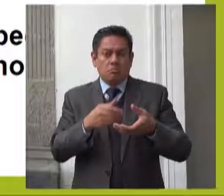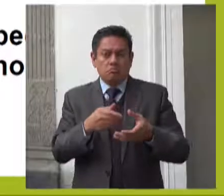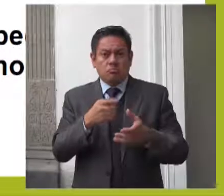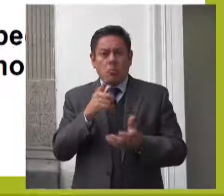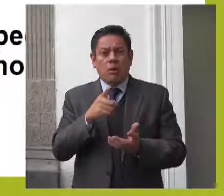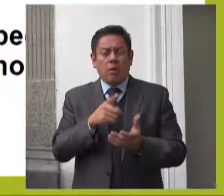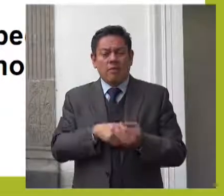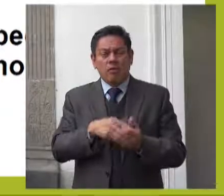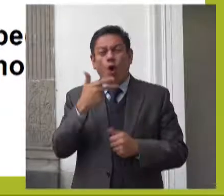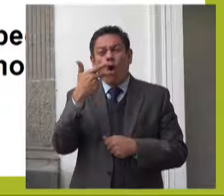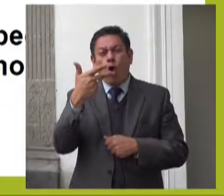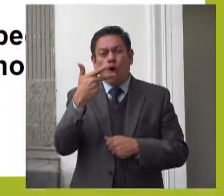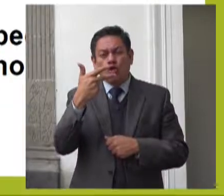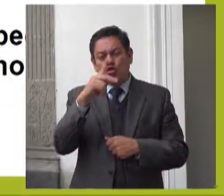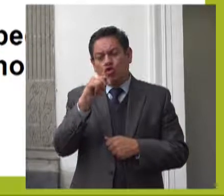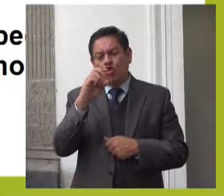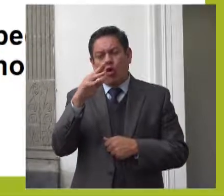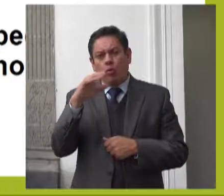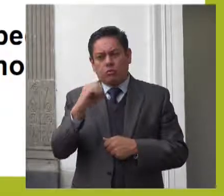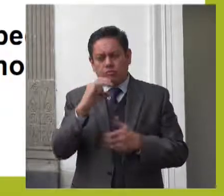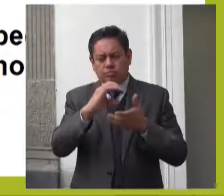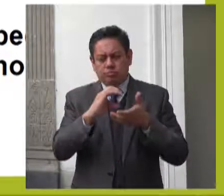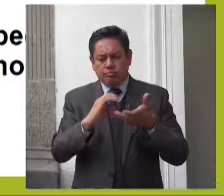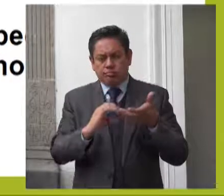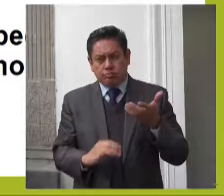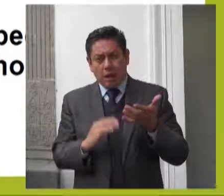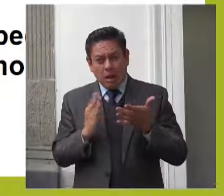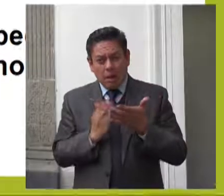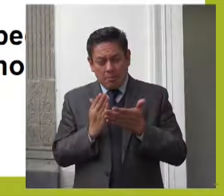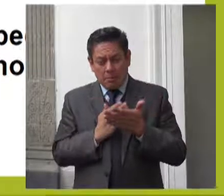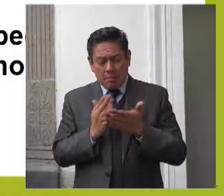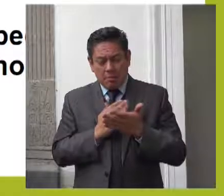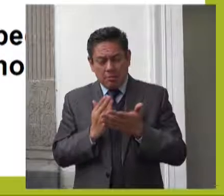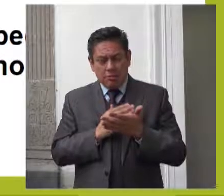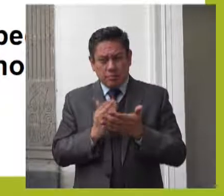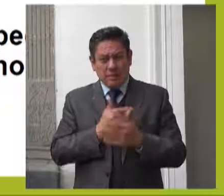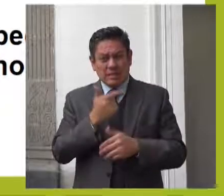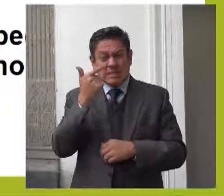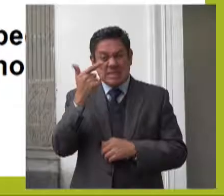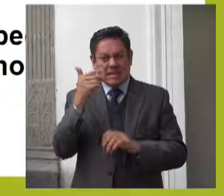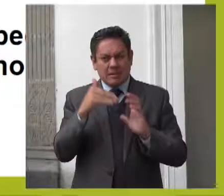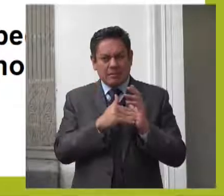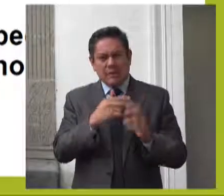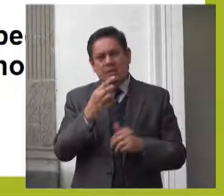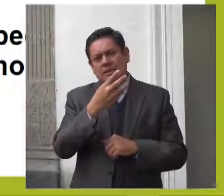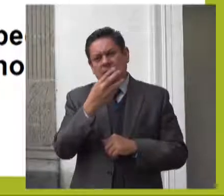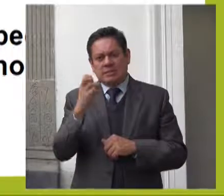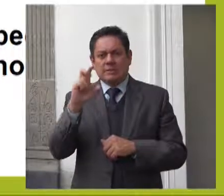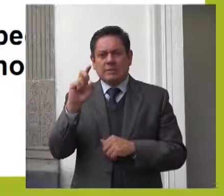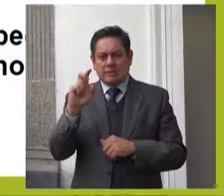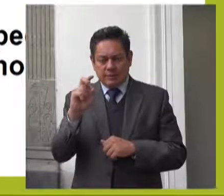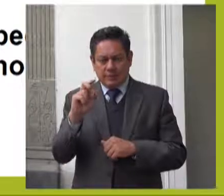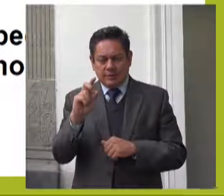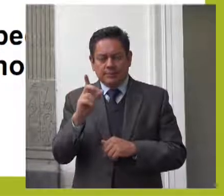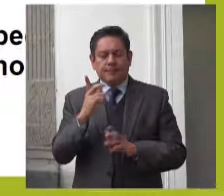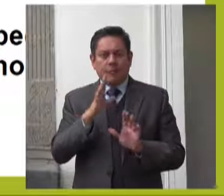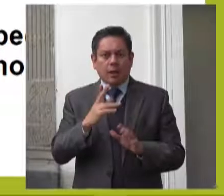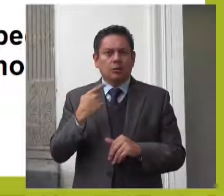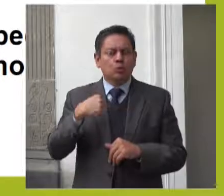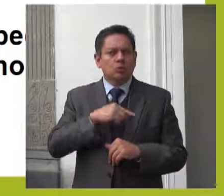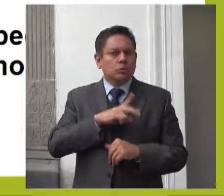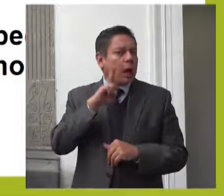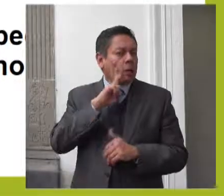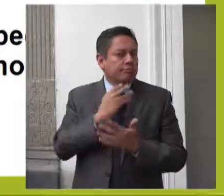integrado por siete mil trescientas treinta focas. Del análisis de las evidencias